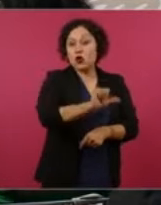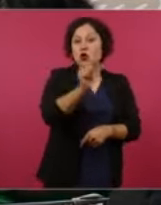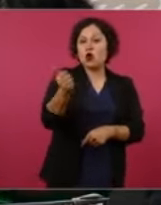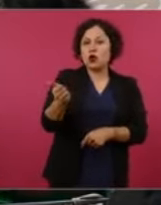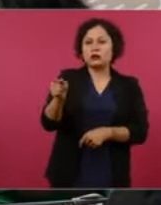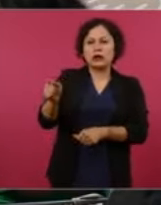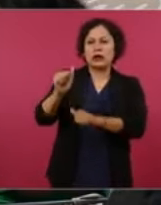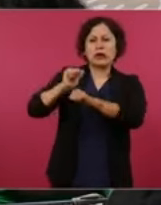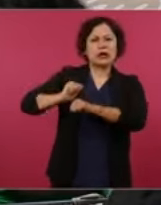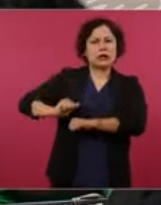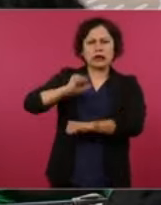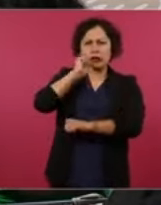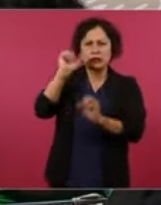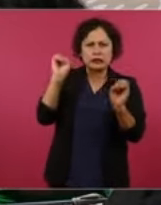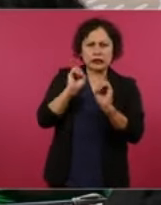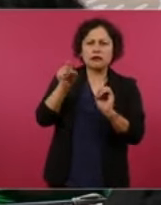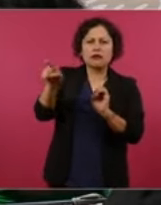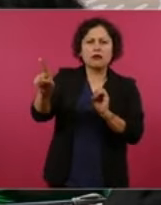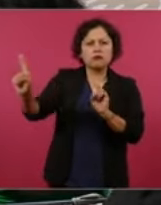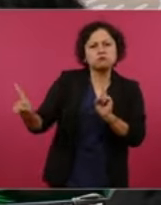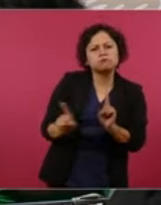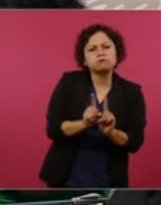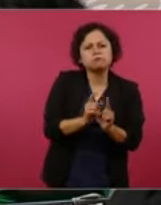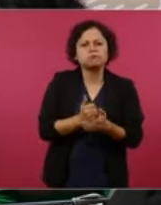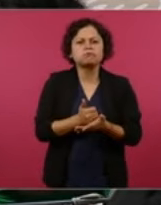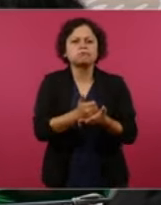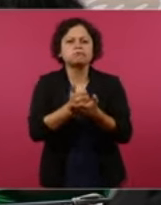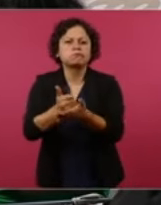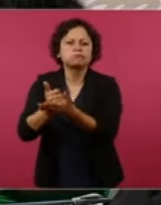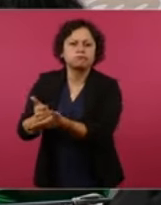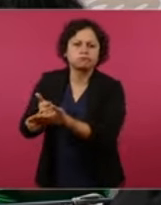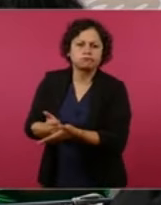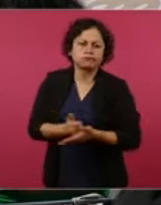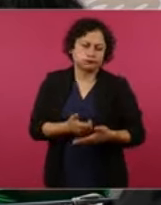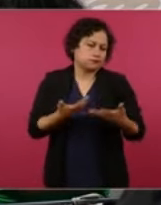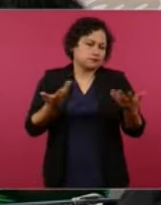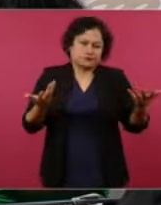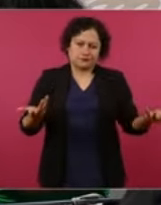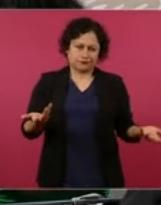no necesariamente…